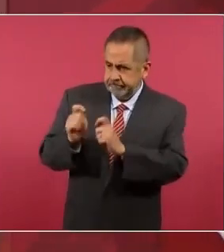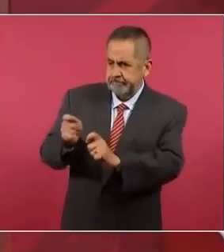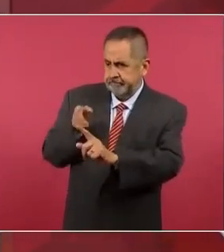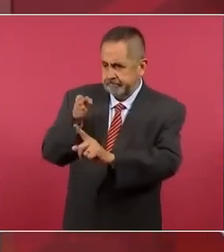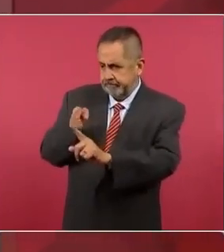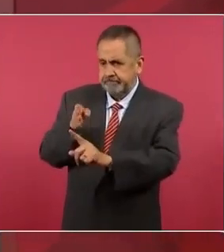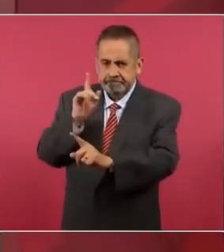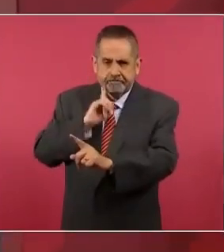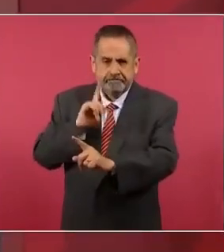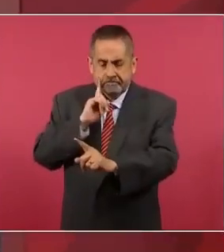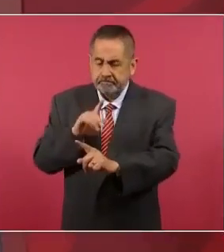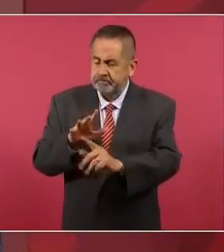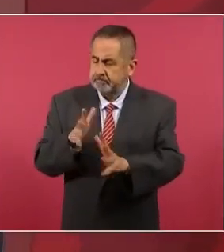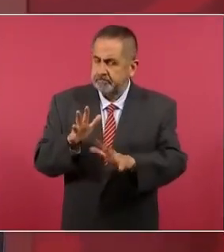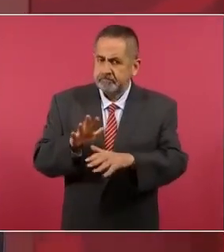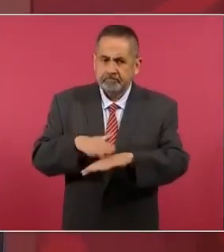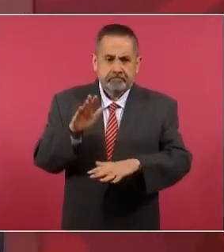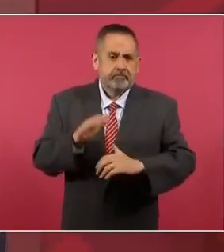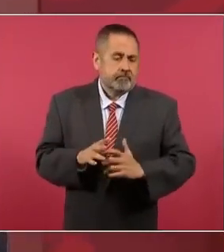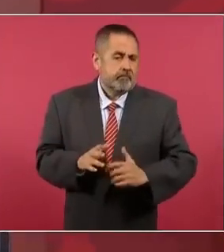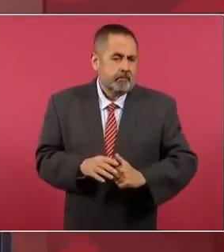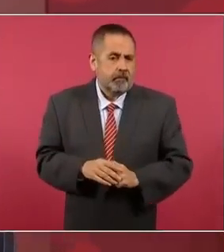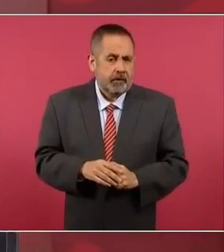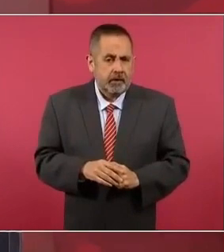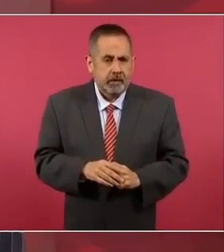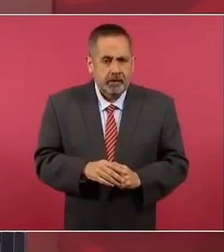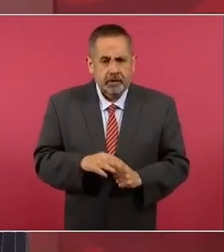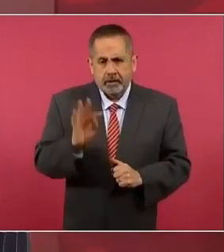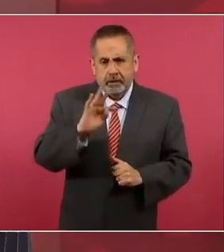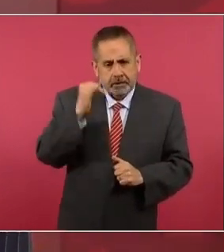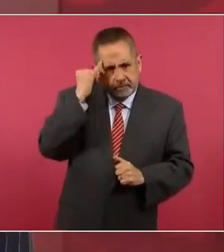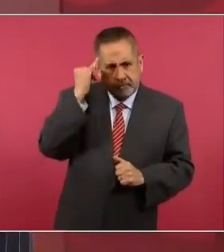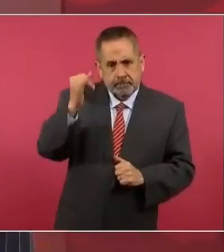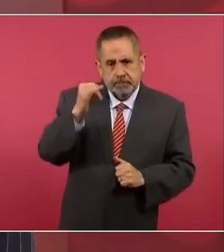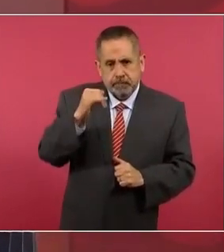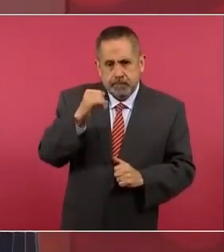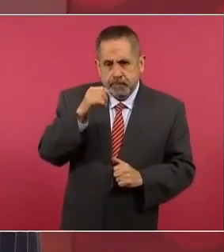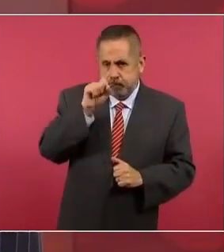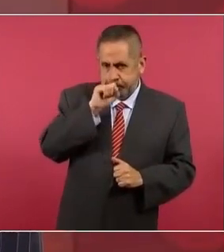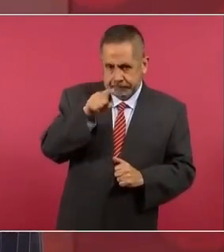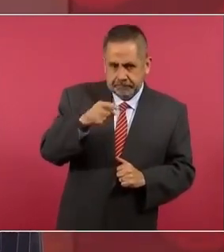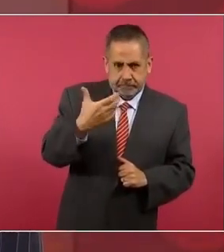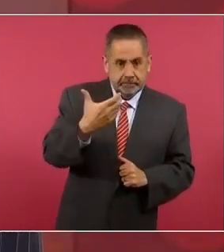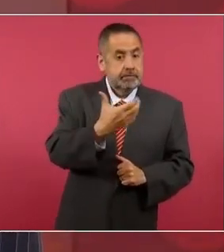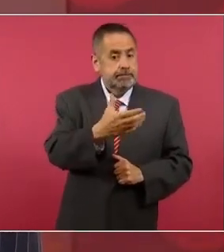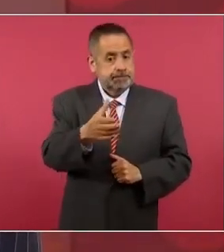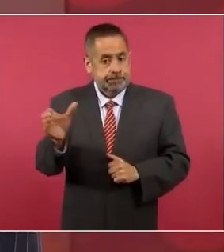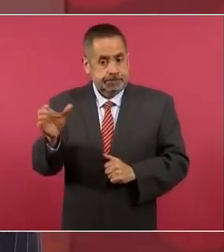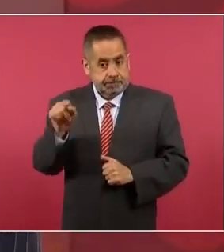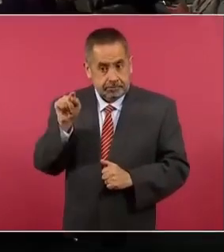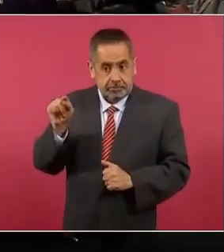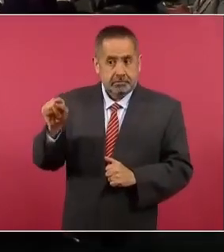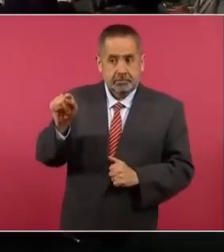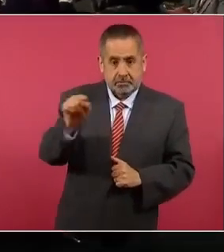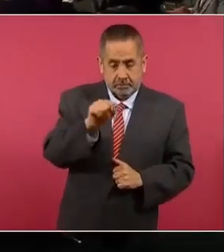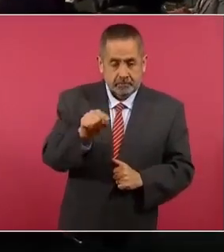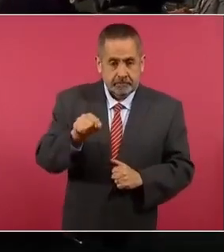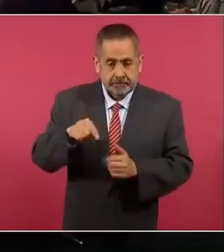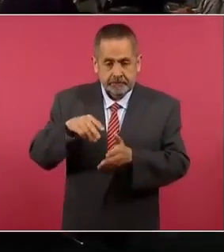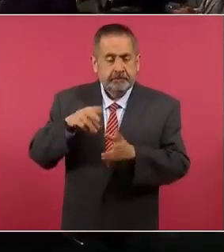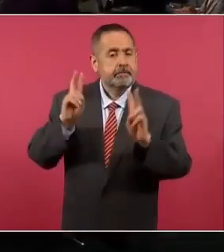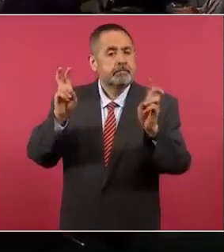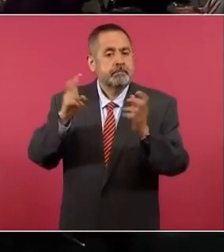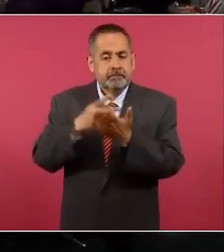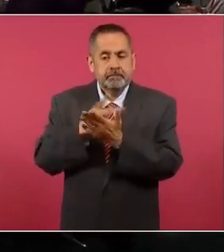incluso hasta en labores del campo. En el Sembrando